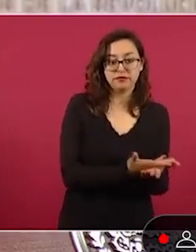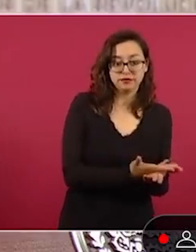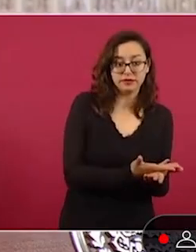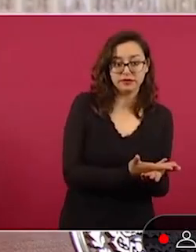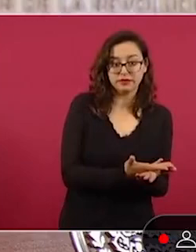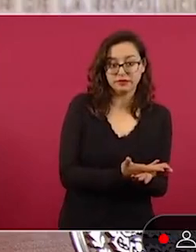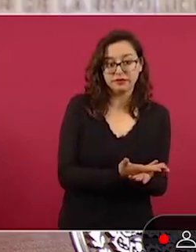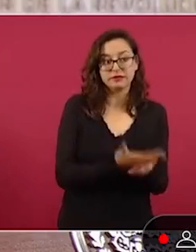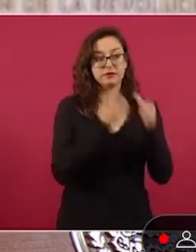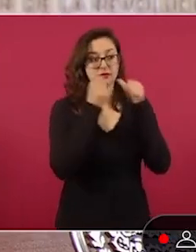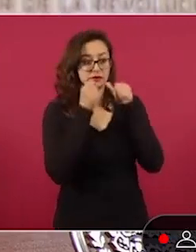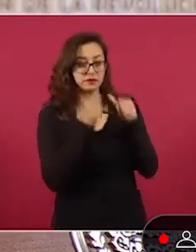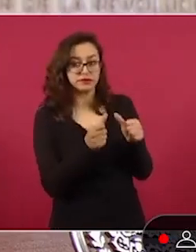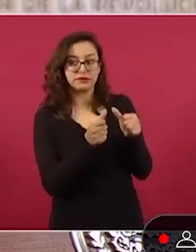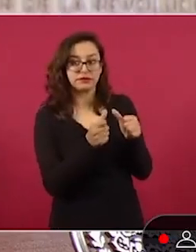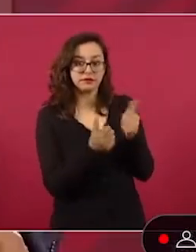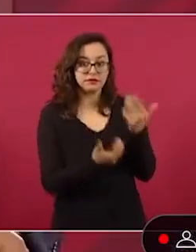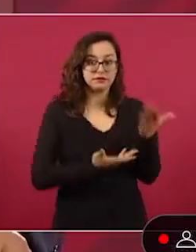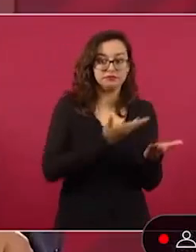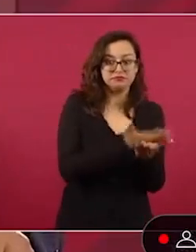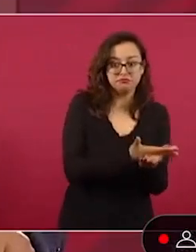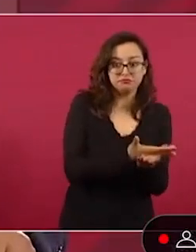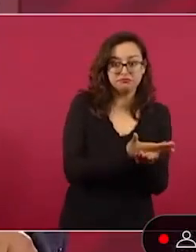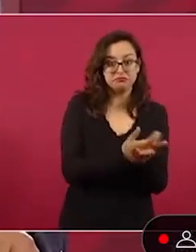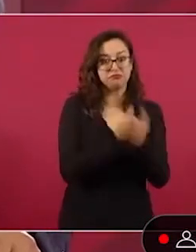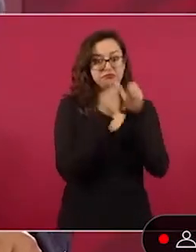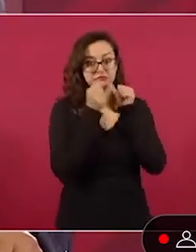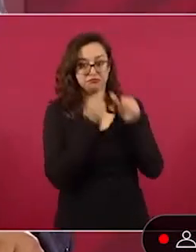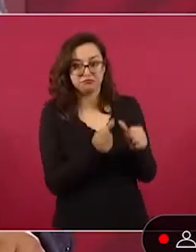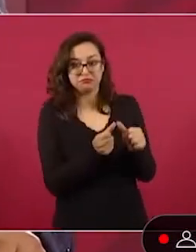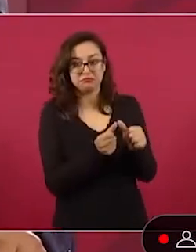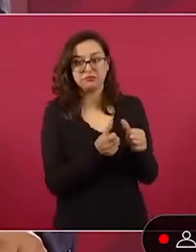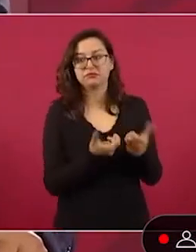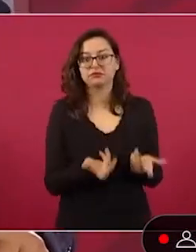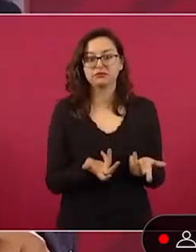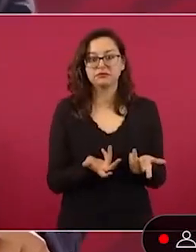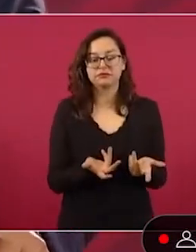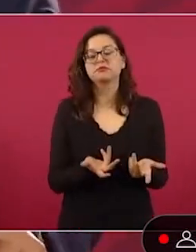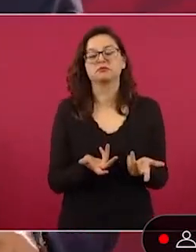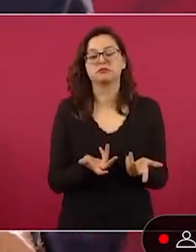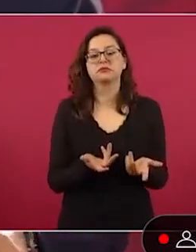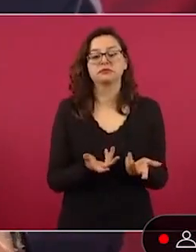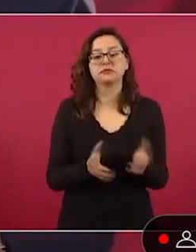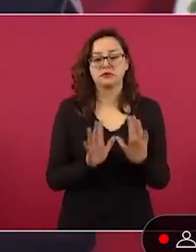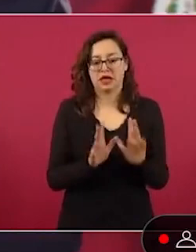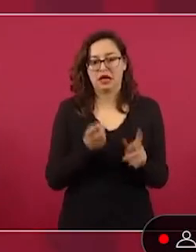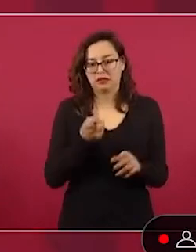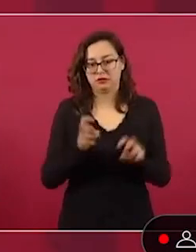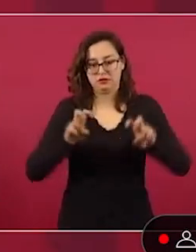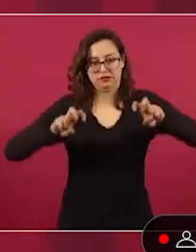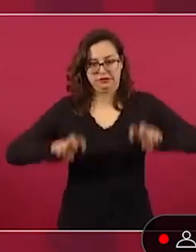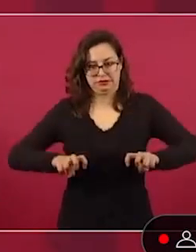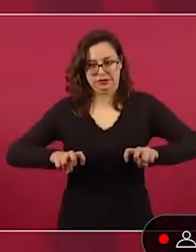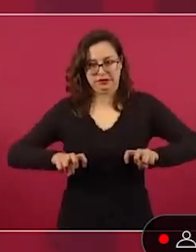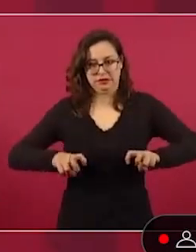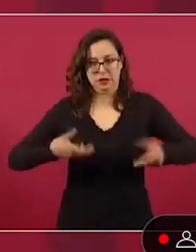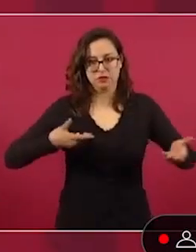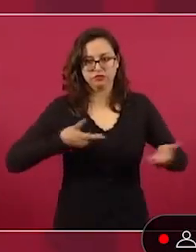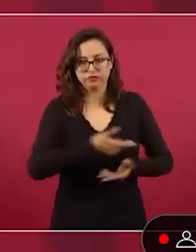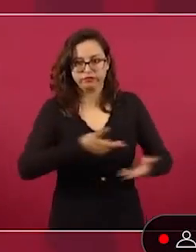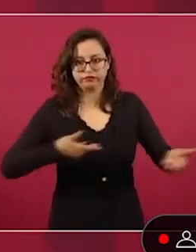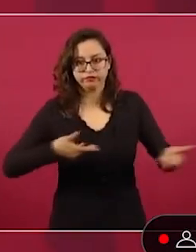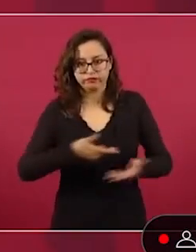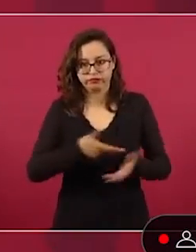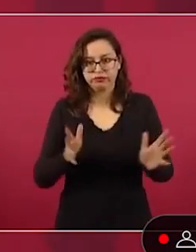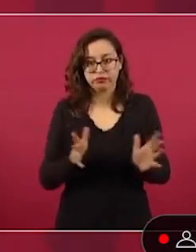muy respetuoso, y luego ya en la Renove Lateral fue muchísimo